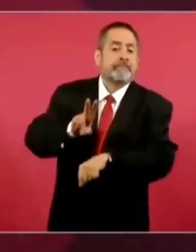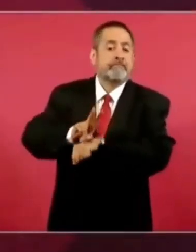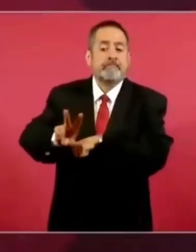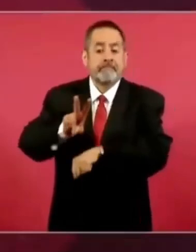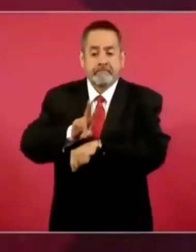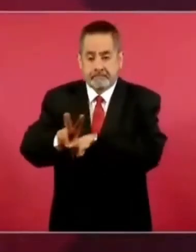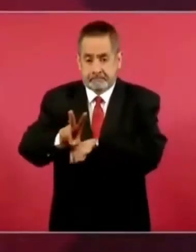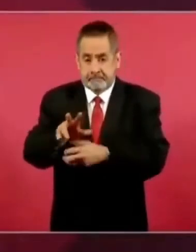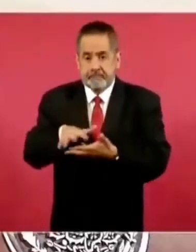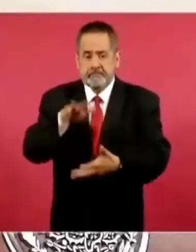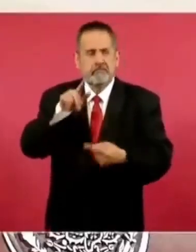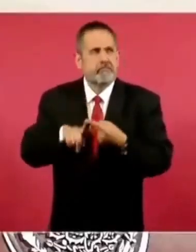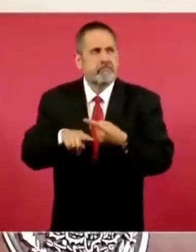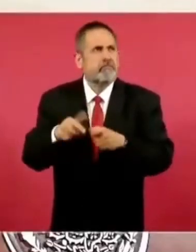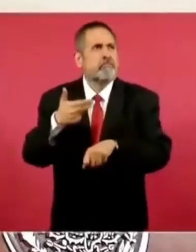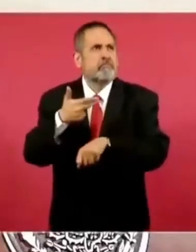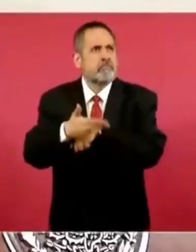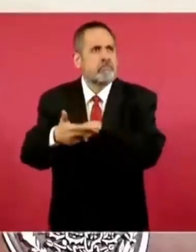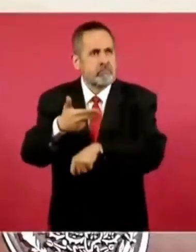también hondureños.